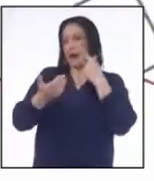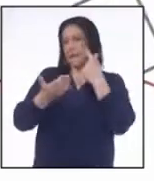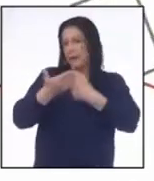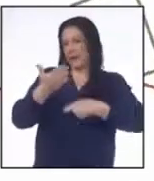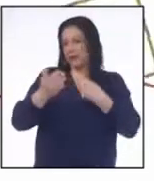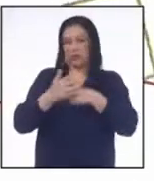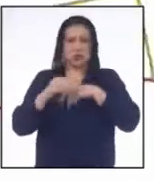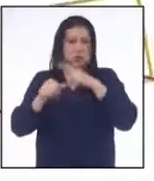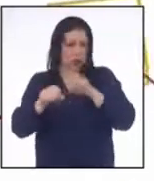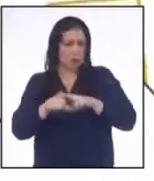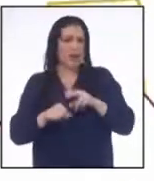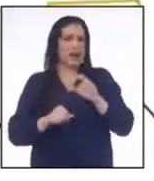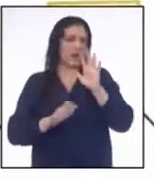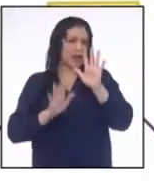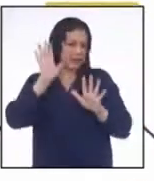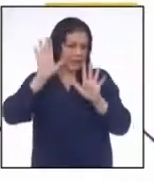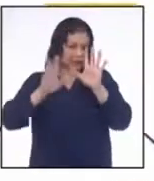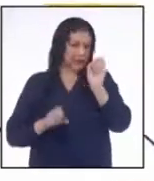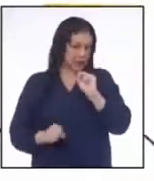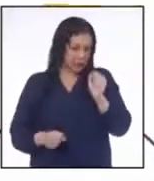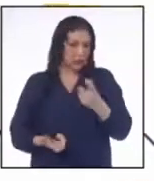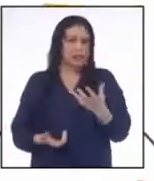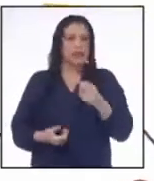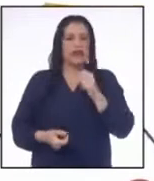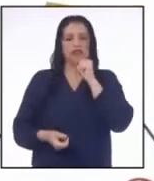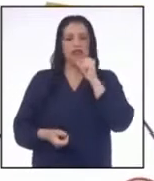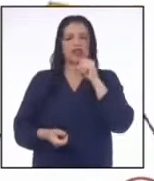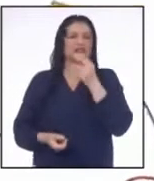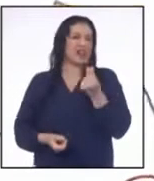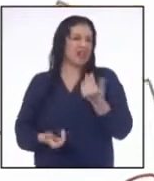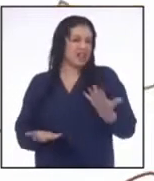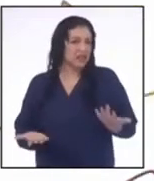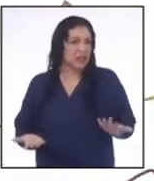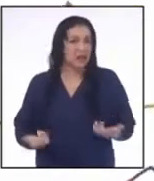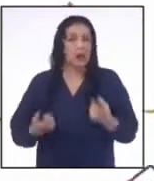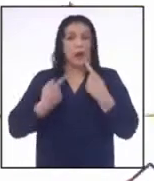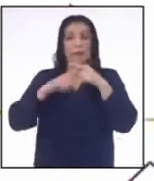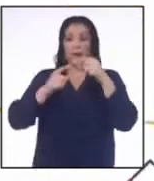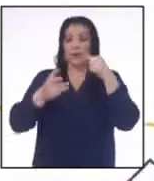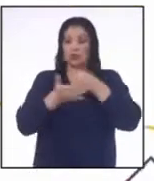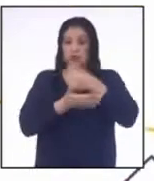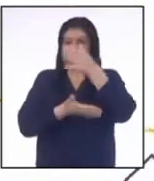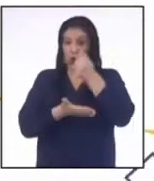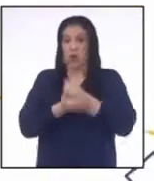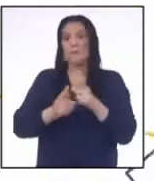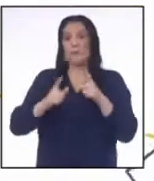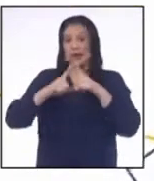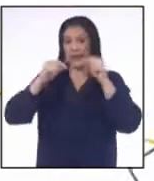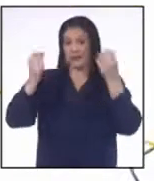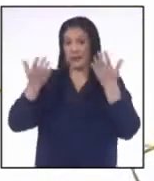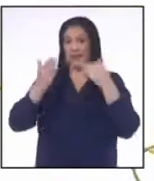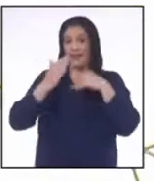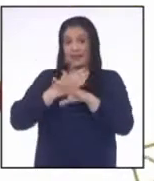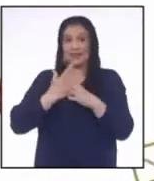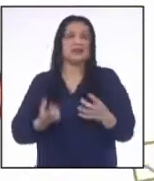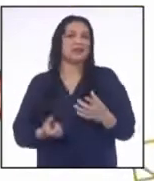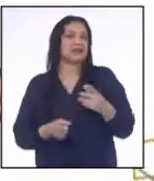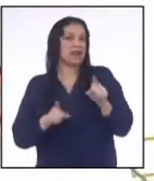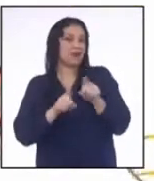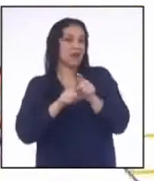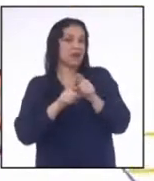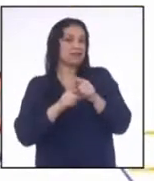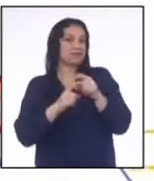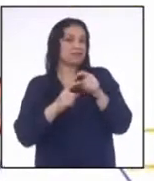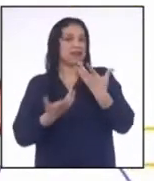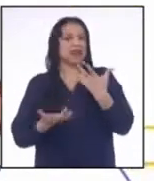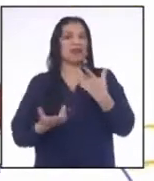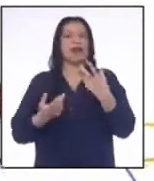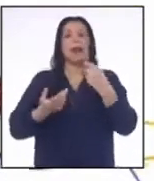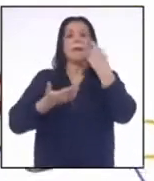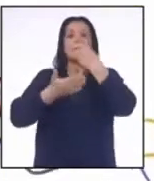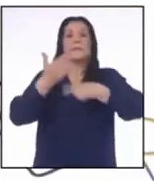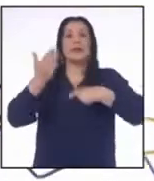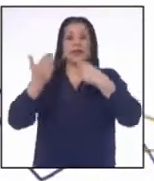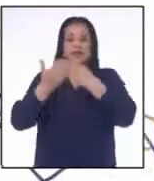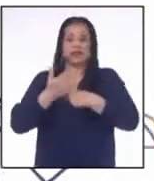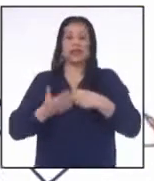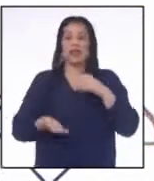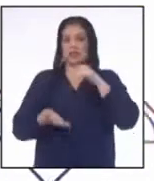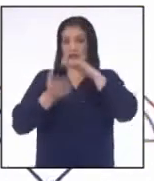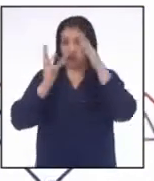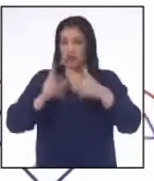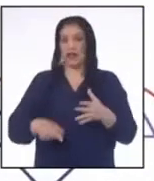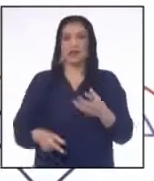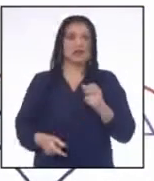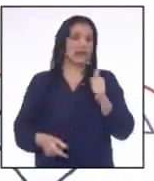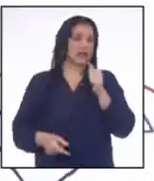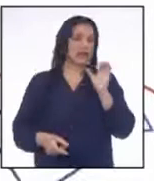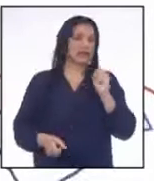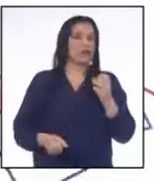Es decir, a 15 soles Les faltaría dinero Pero si compran la entrada a la tarifa de estudiante Es decir, a 10 soles